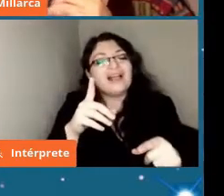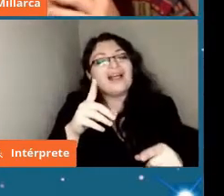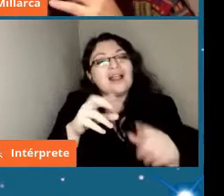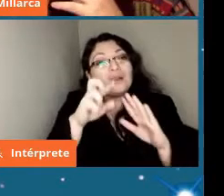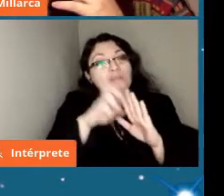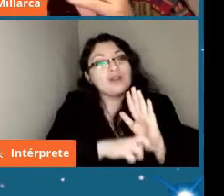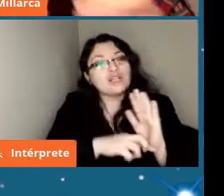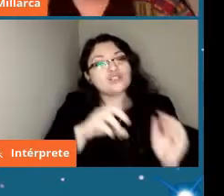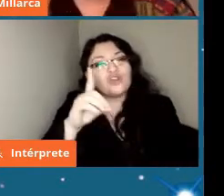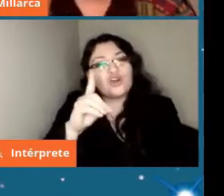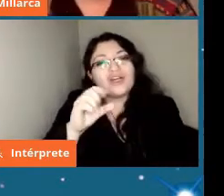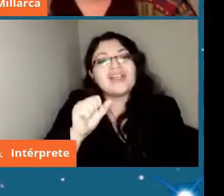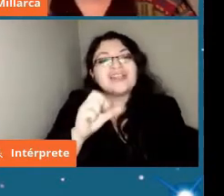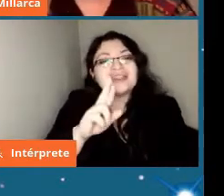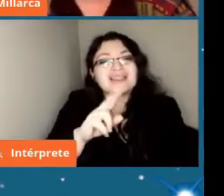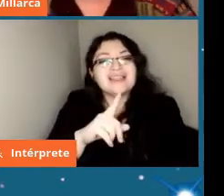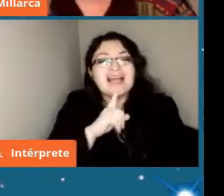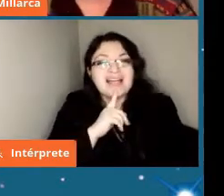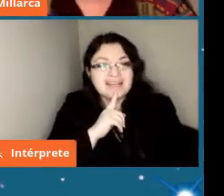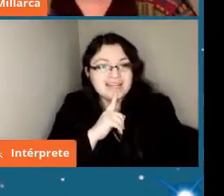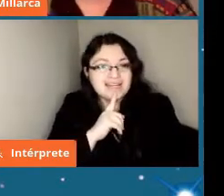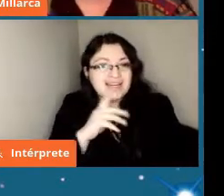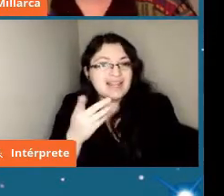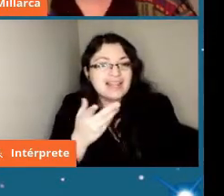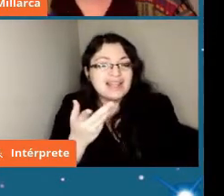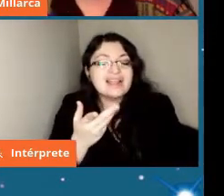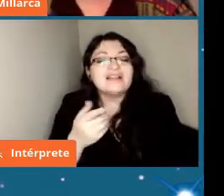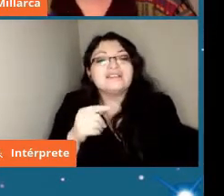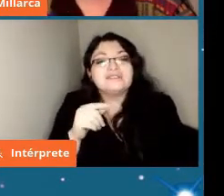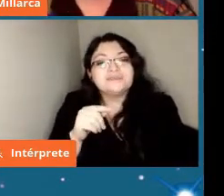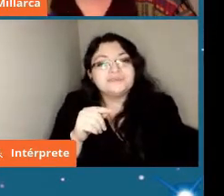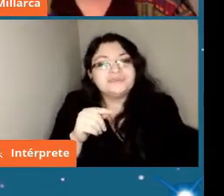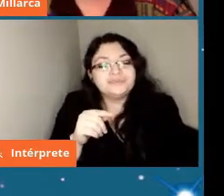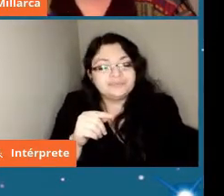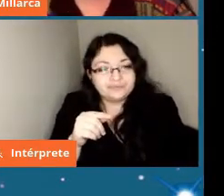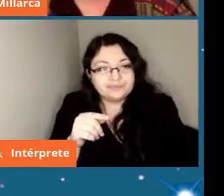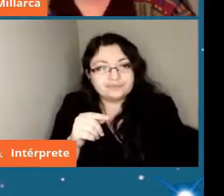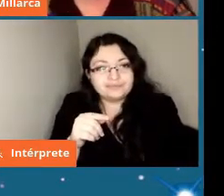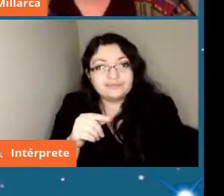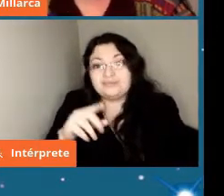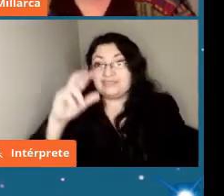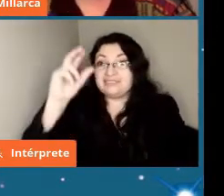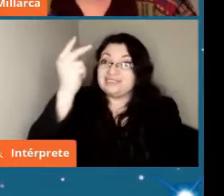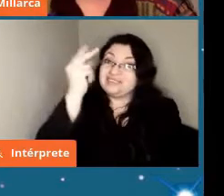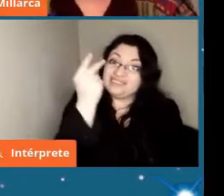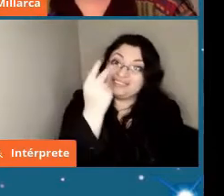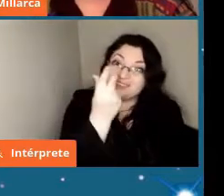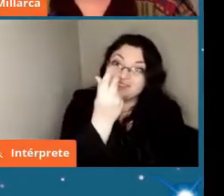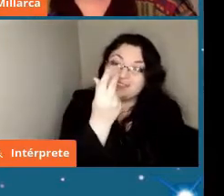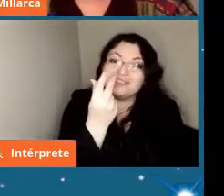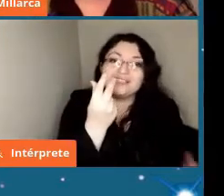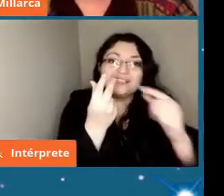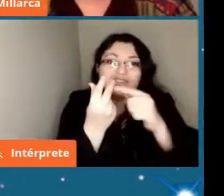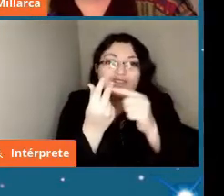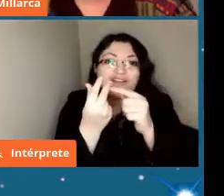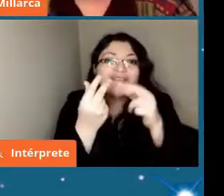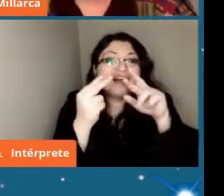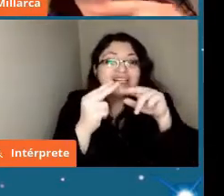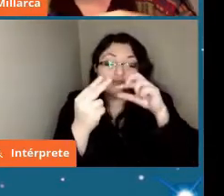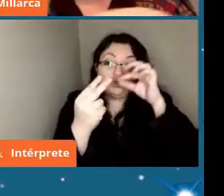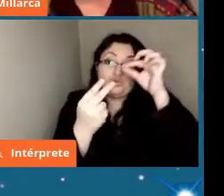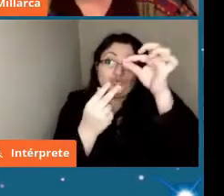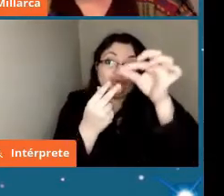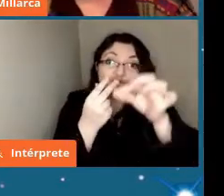el que bombardee el pequeño satélite de este asteroide que se llama Didymos y que entonces